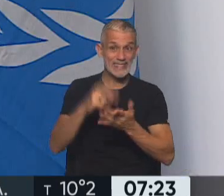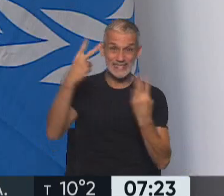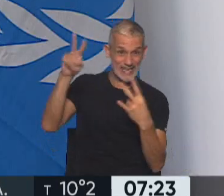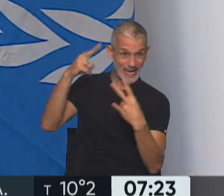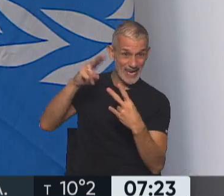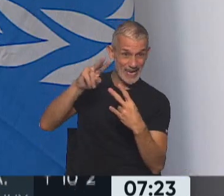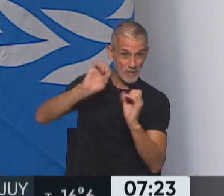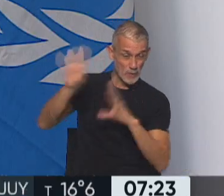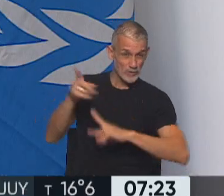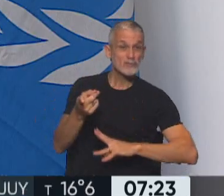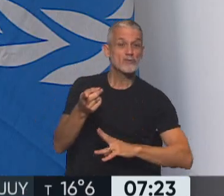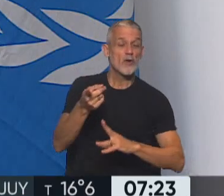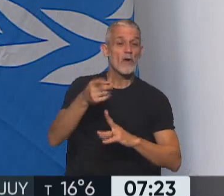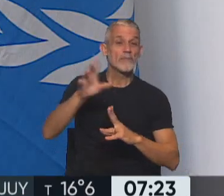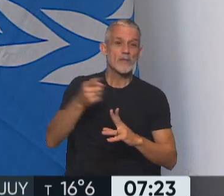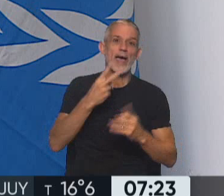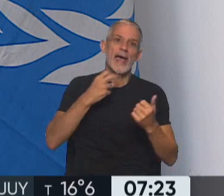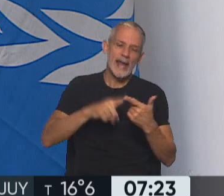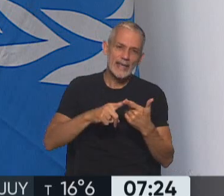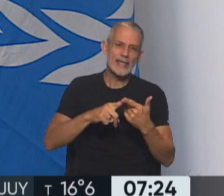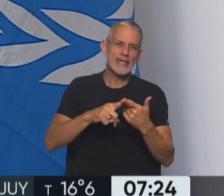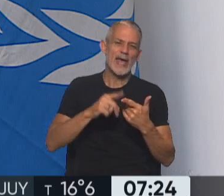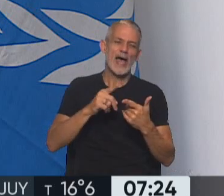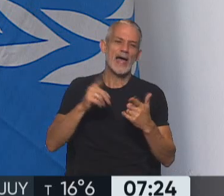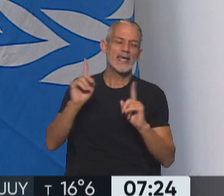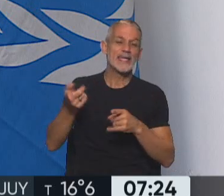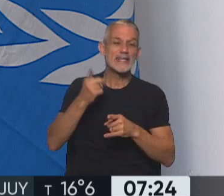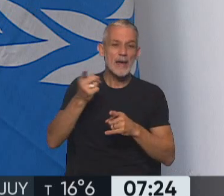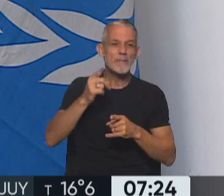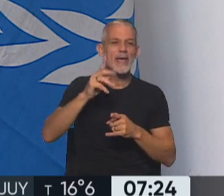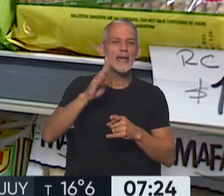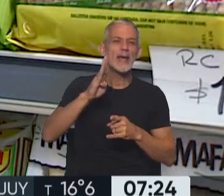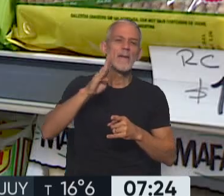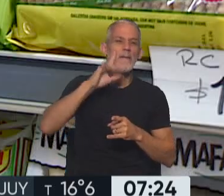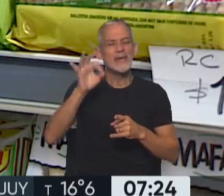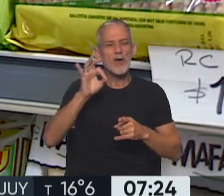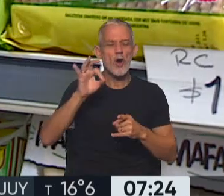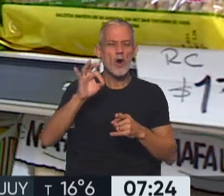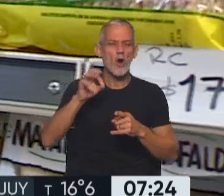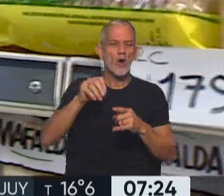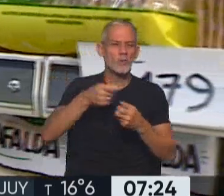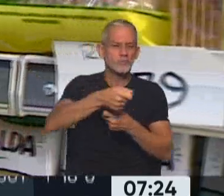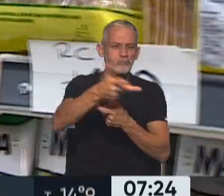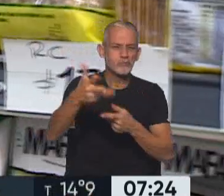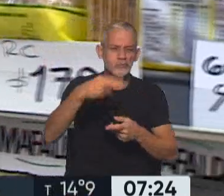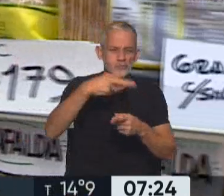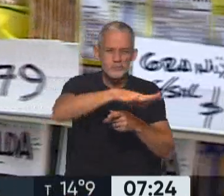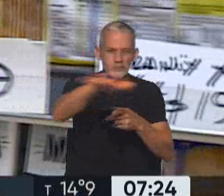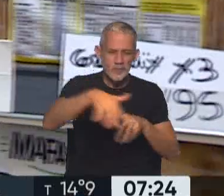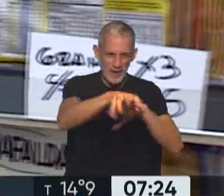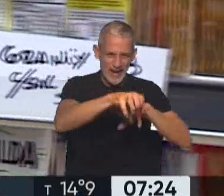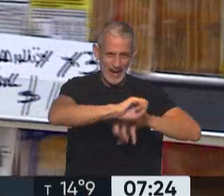son productores de energía y son productores de biofertilizantes o de fertilizantes mejor.